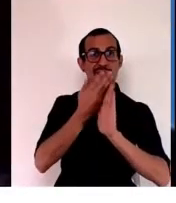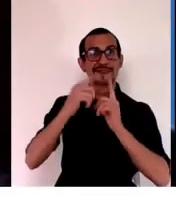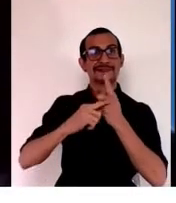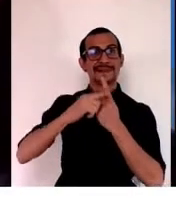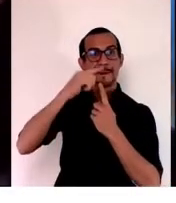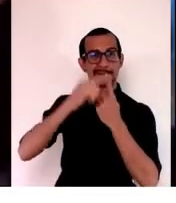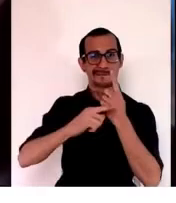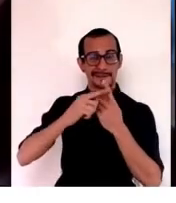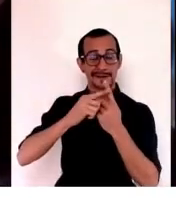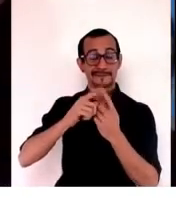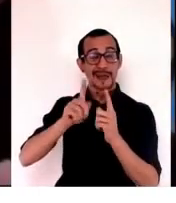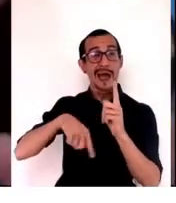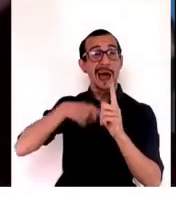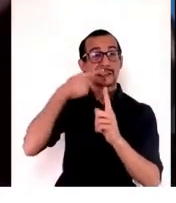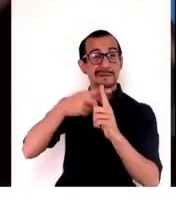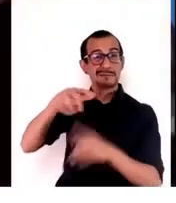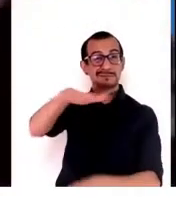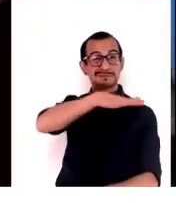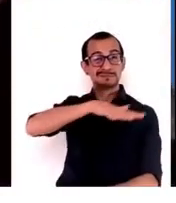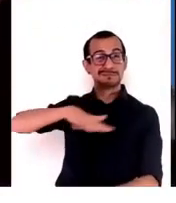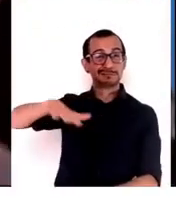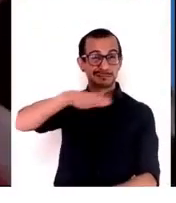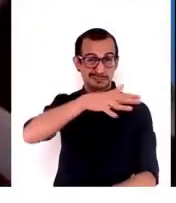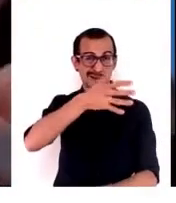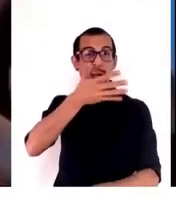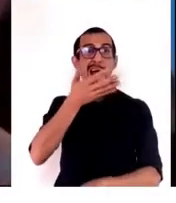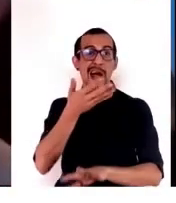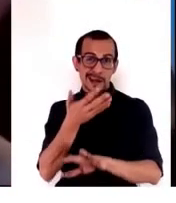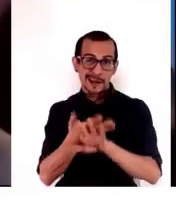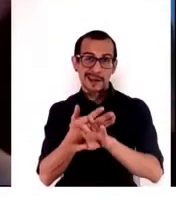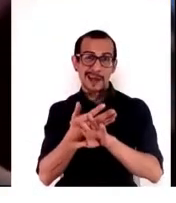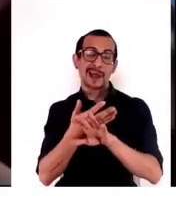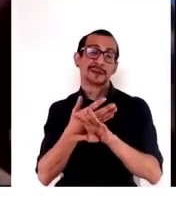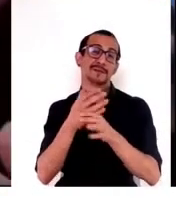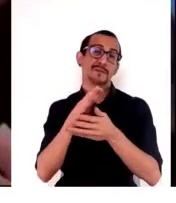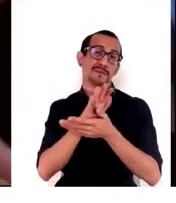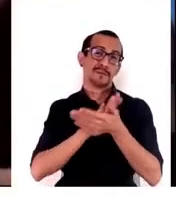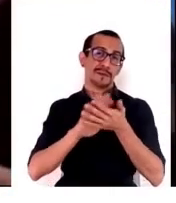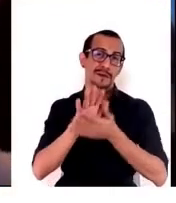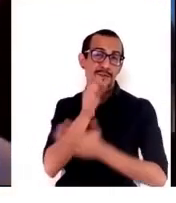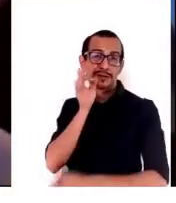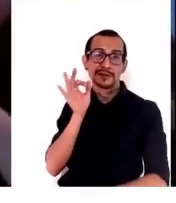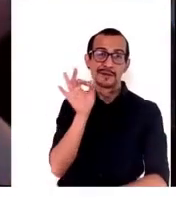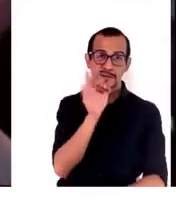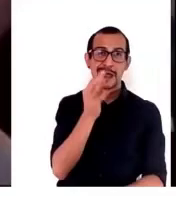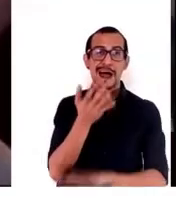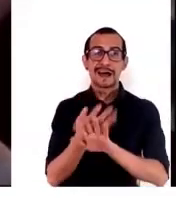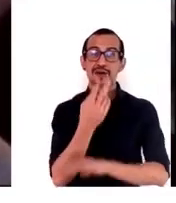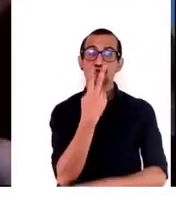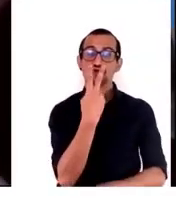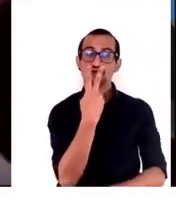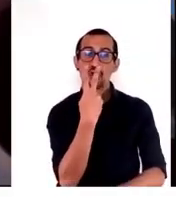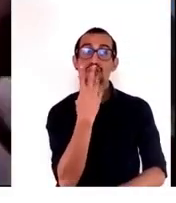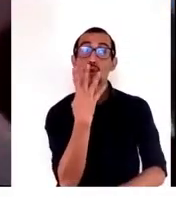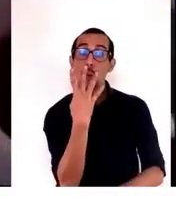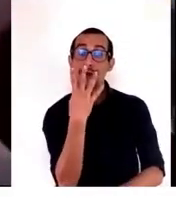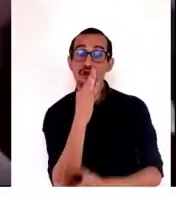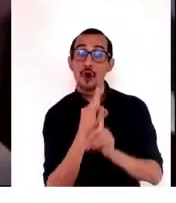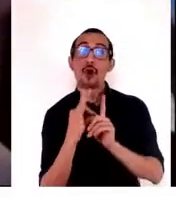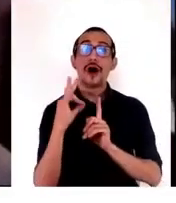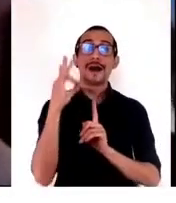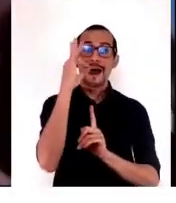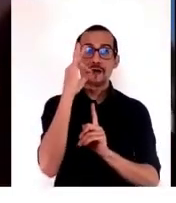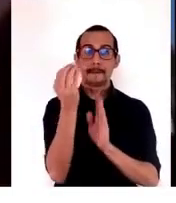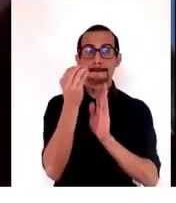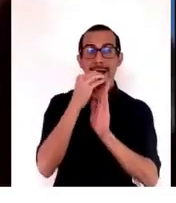que los escenarios que el IPCC tiene hablan de los 2 grados, los 4 grados o los